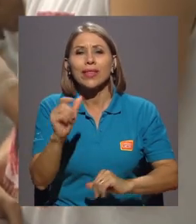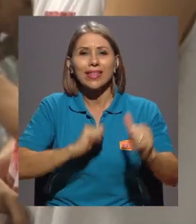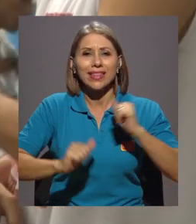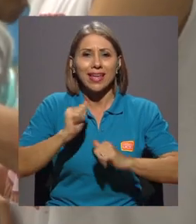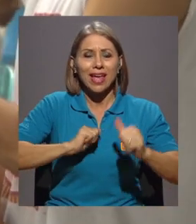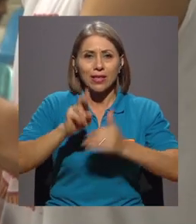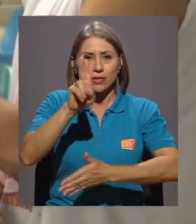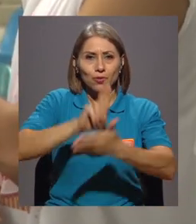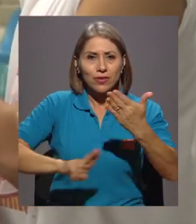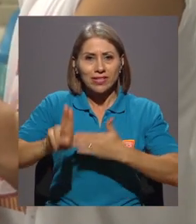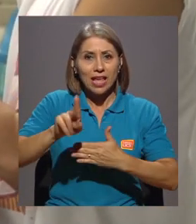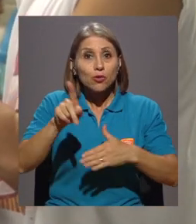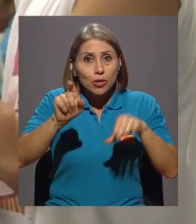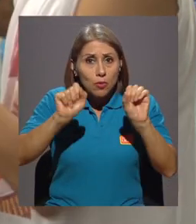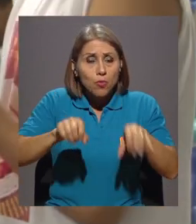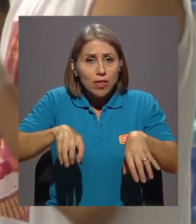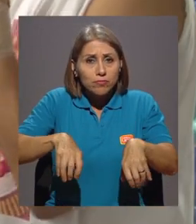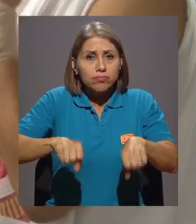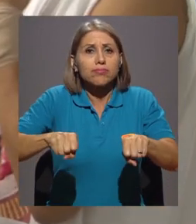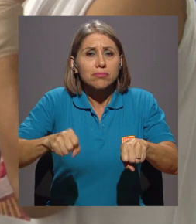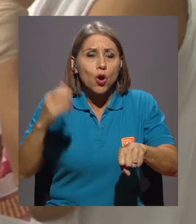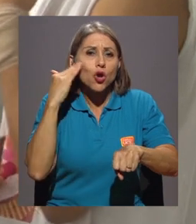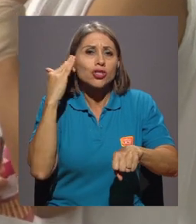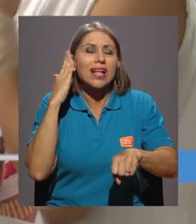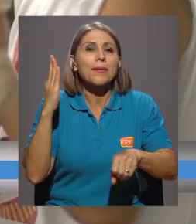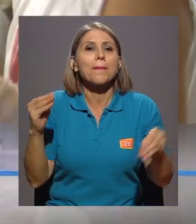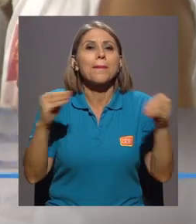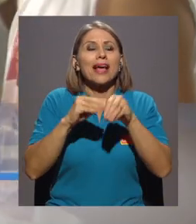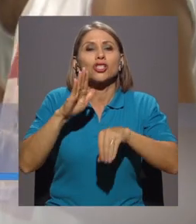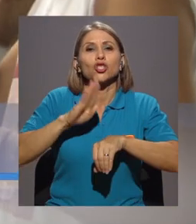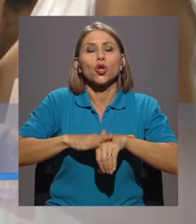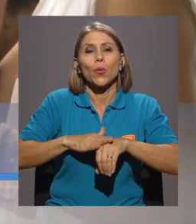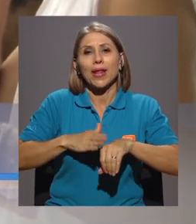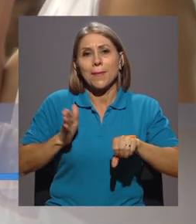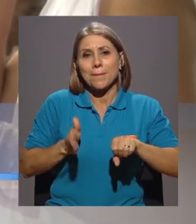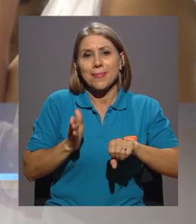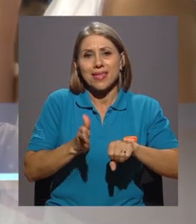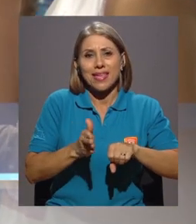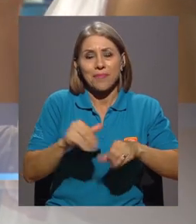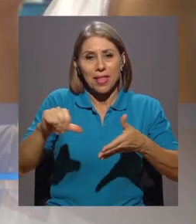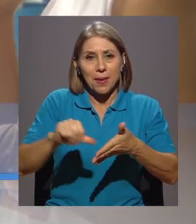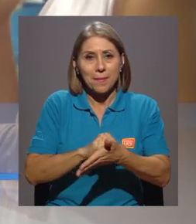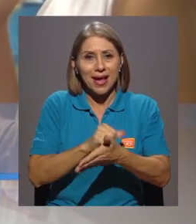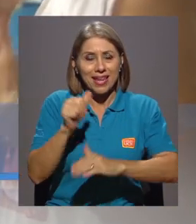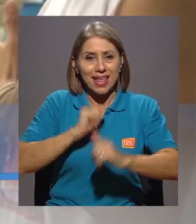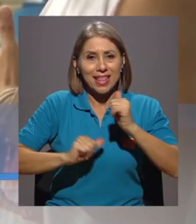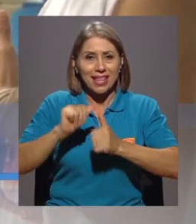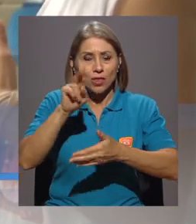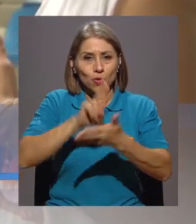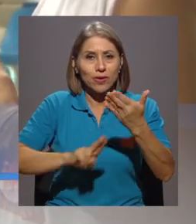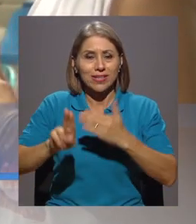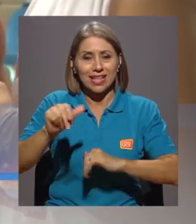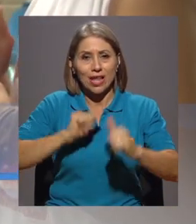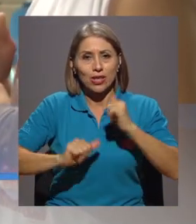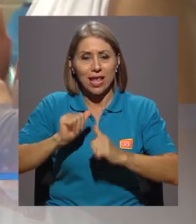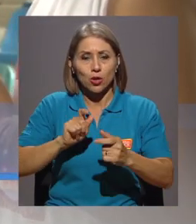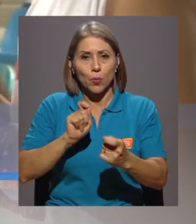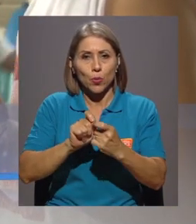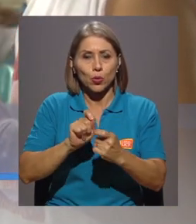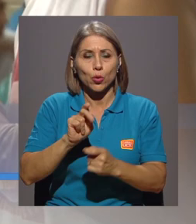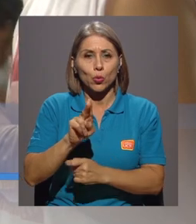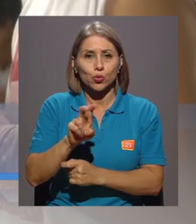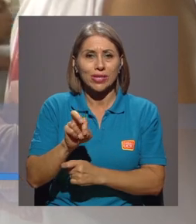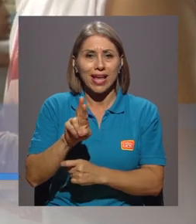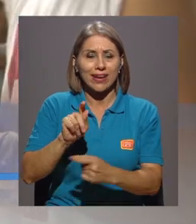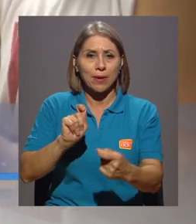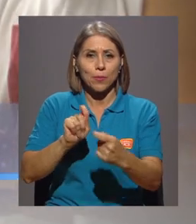Universitario. ¿Dónde pueda hacer la reservación para conocer más sobre piña? En la página del Teatro Universitario, teatro.ucr